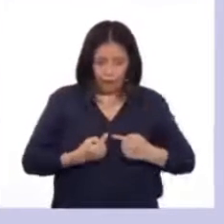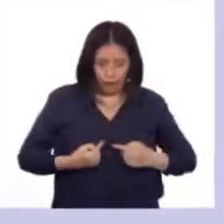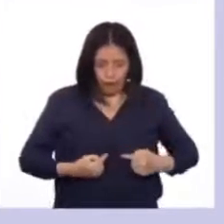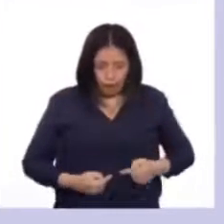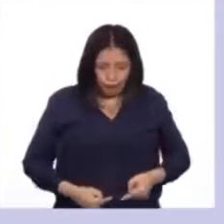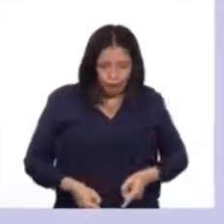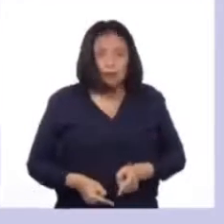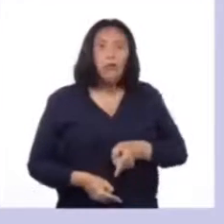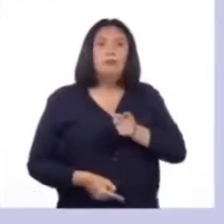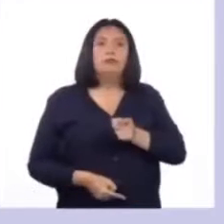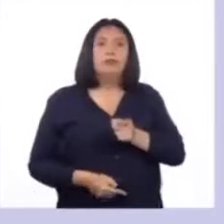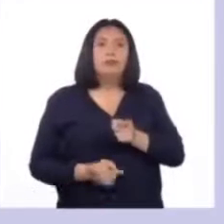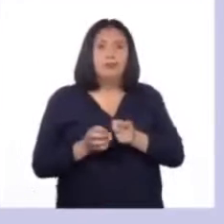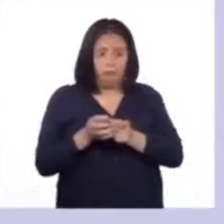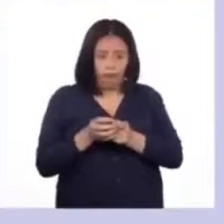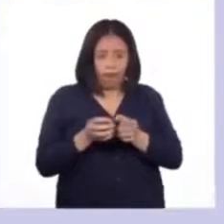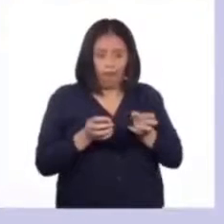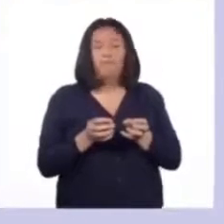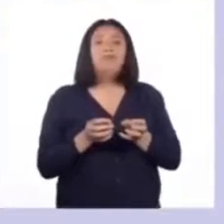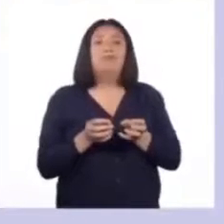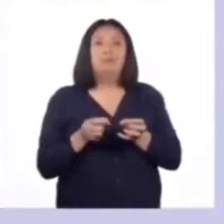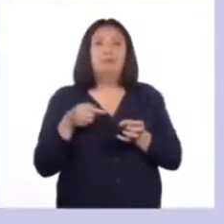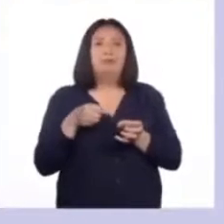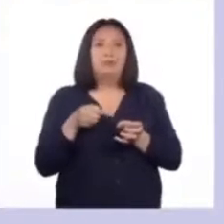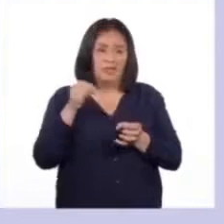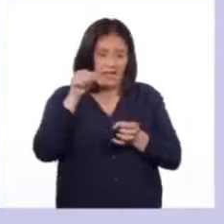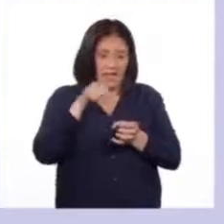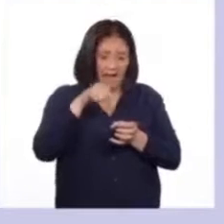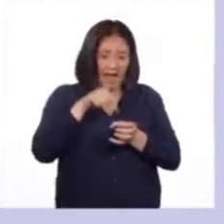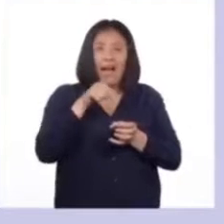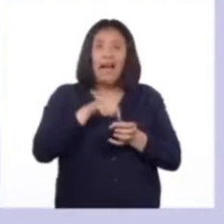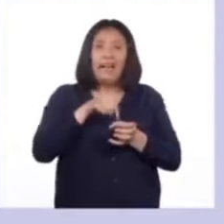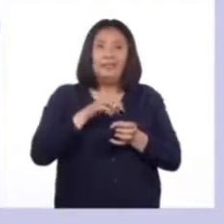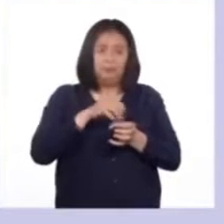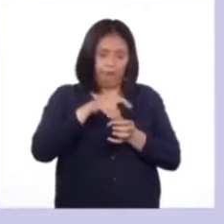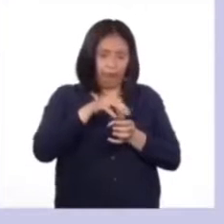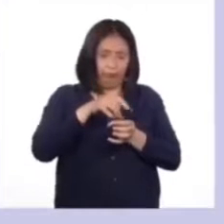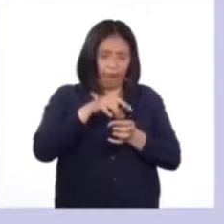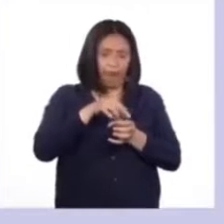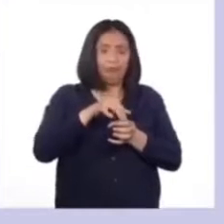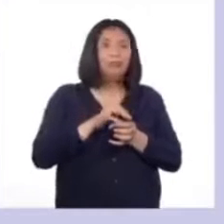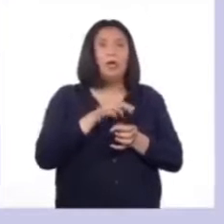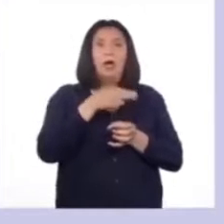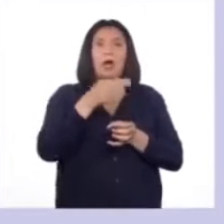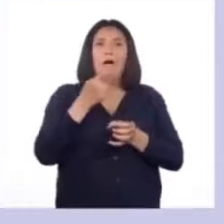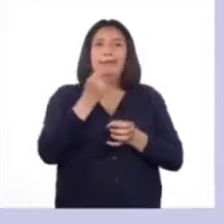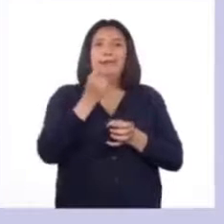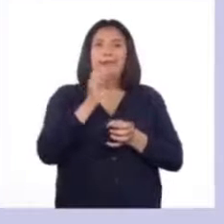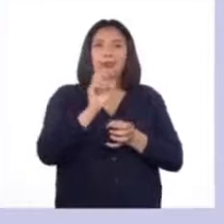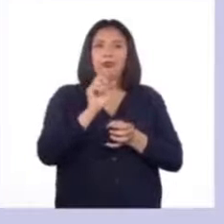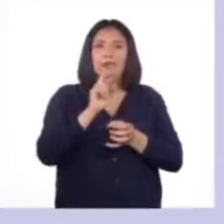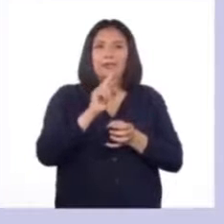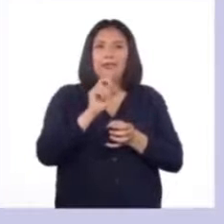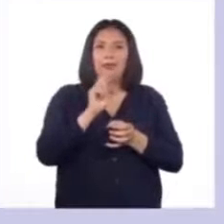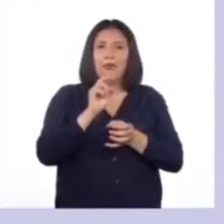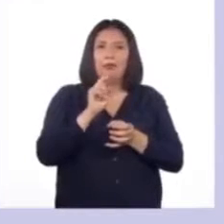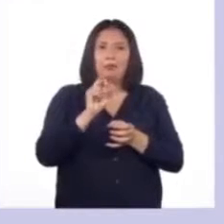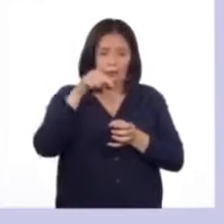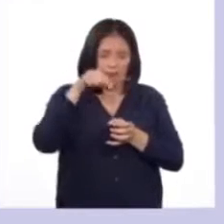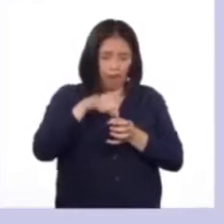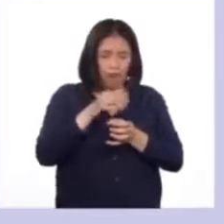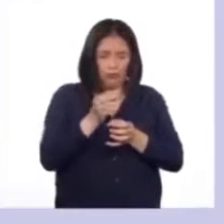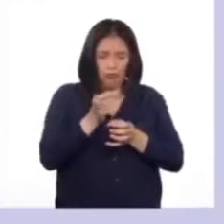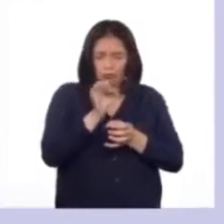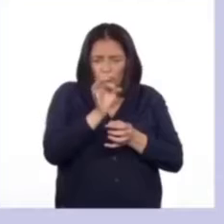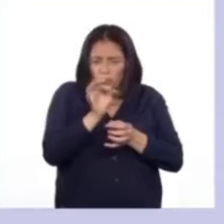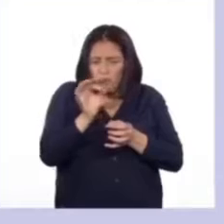hacia los testículos de los hombres, donde activan la producción de la hormona testosterona y de pequeñas células